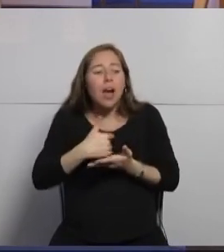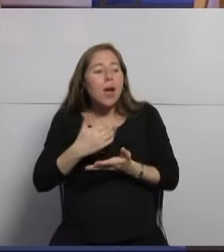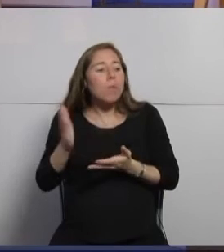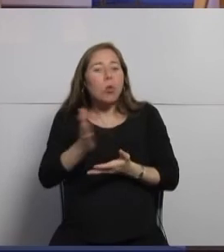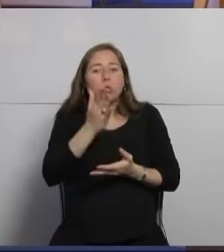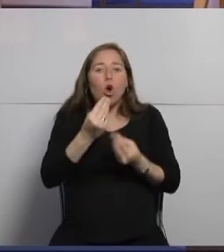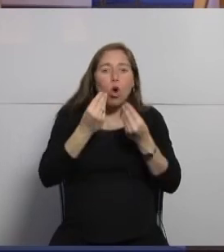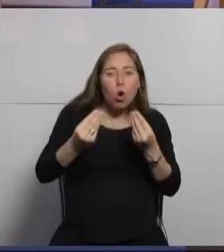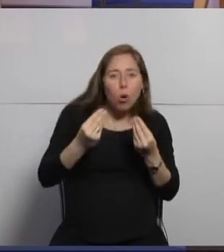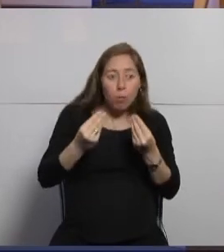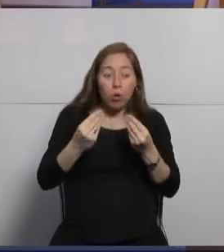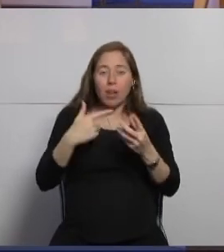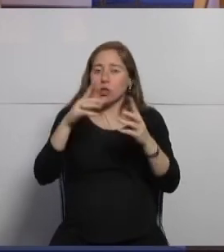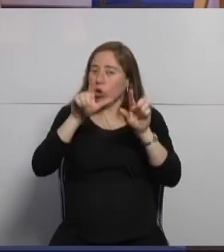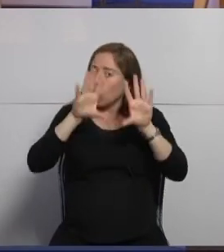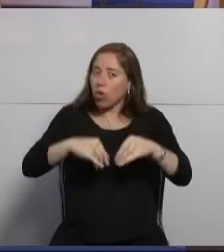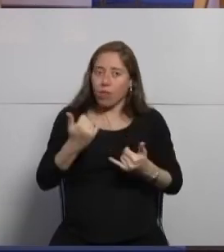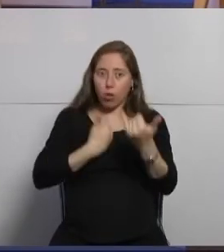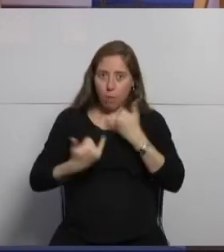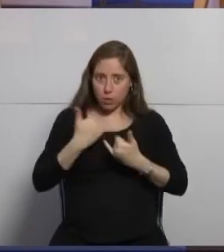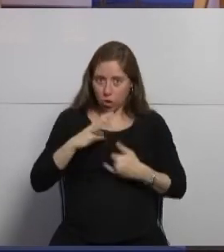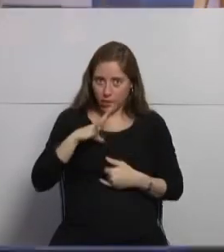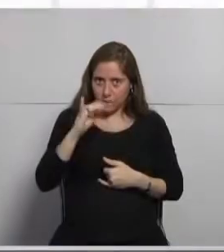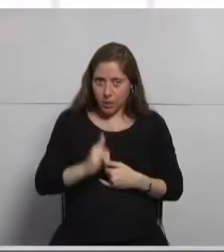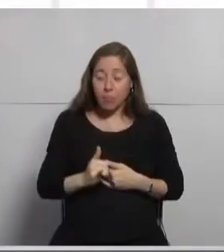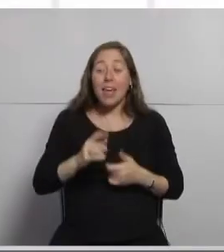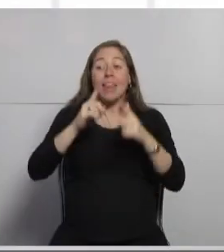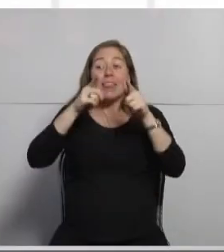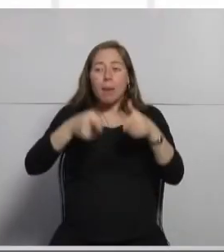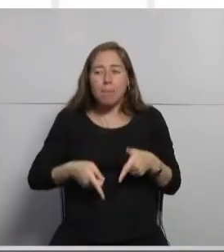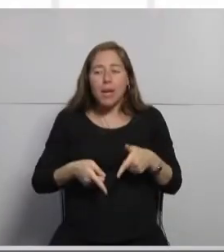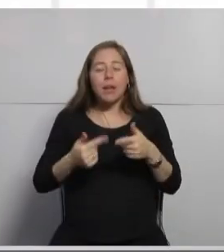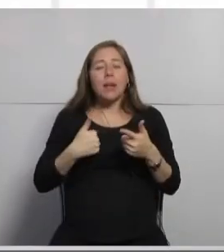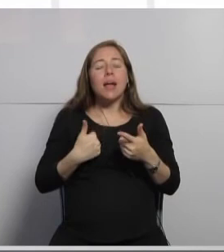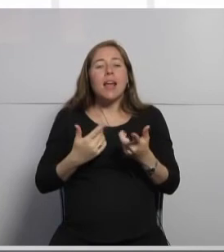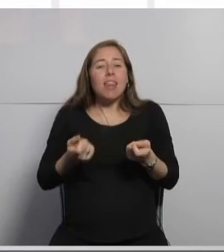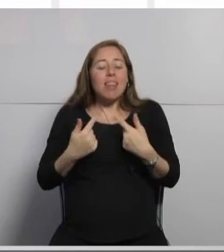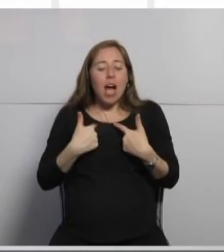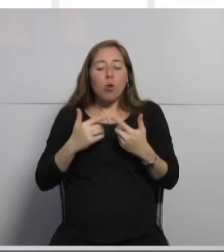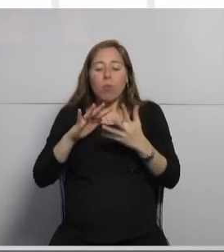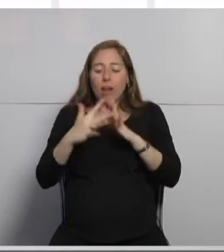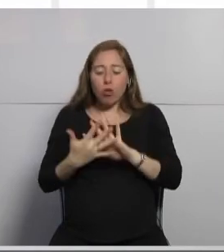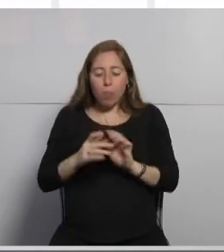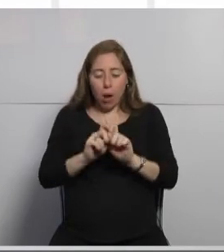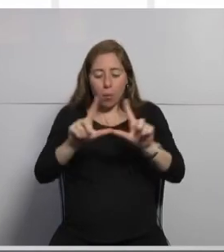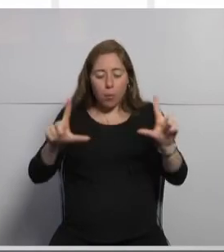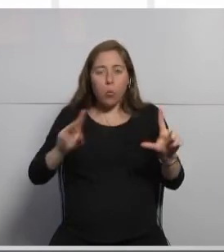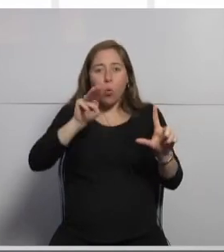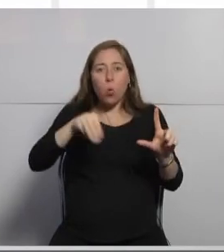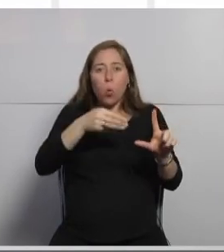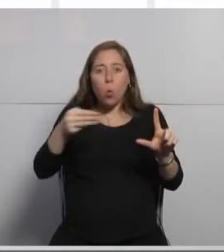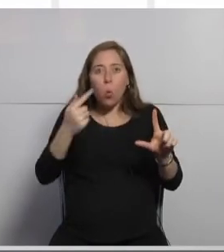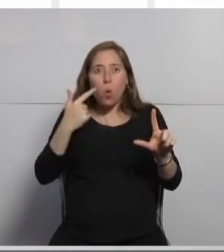otra ventaja que nos da es el tema de los dashboards nos da una consola web que por un lado es para el